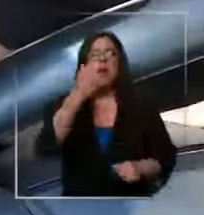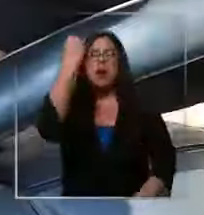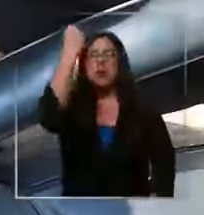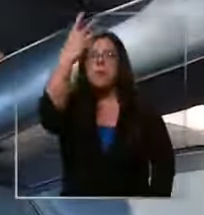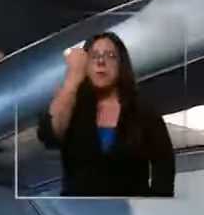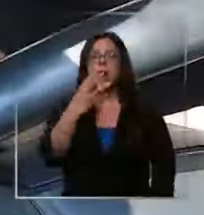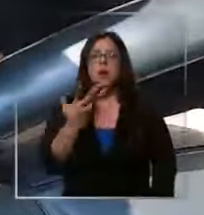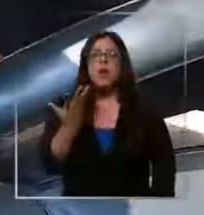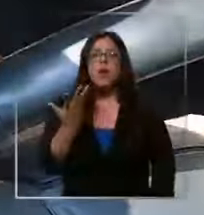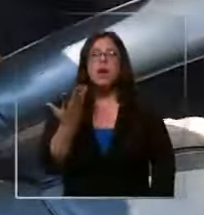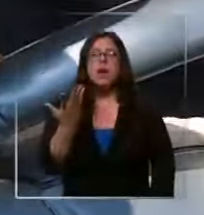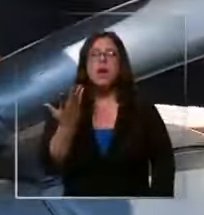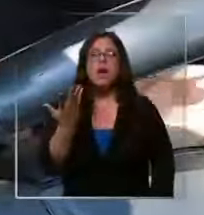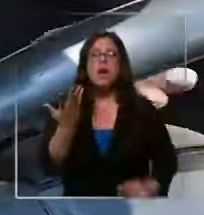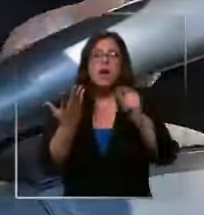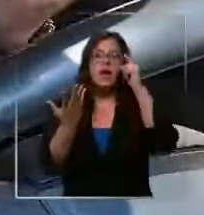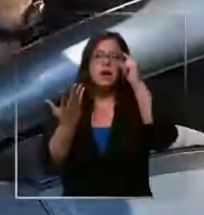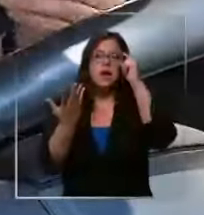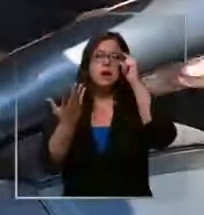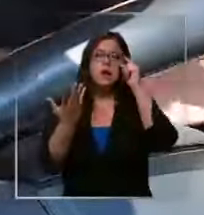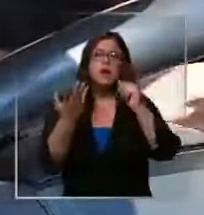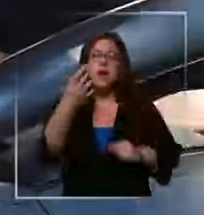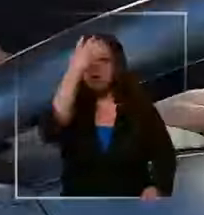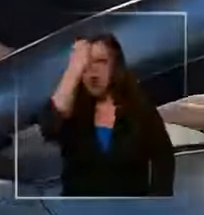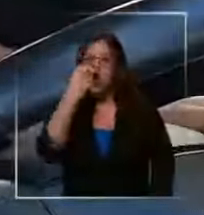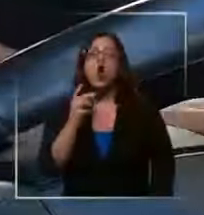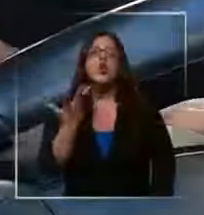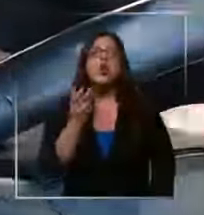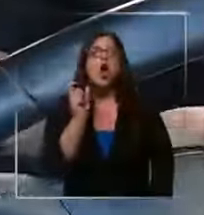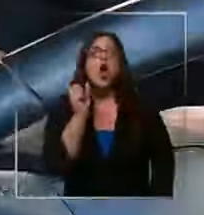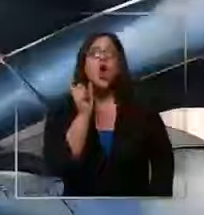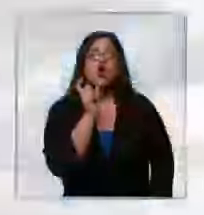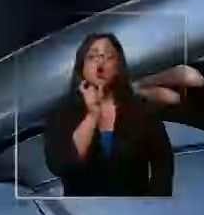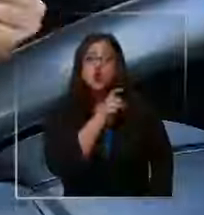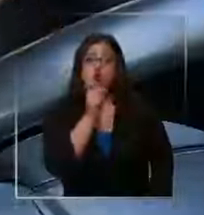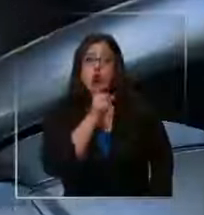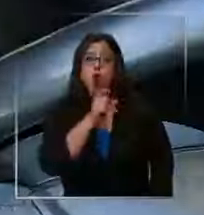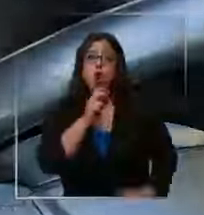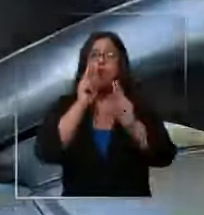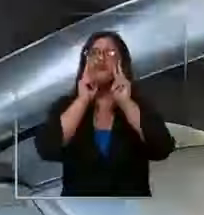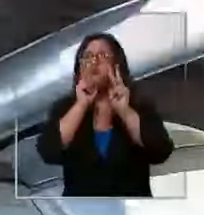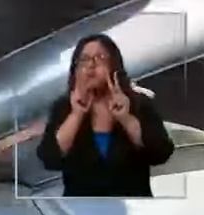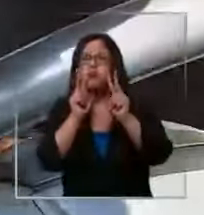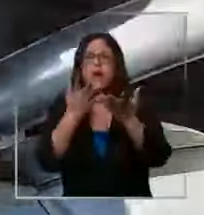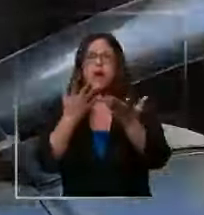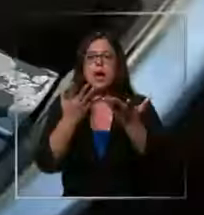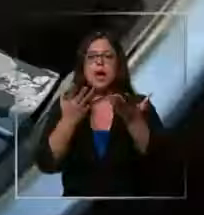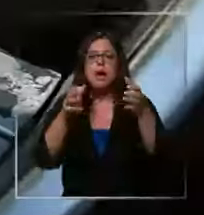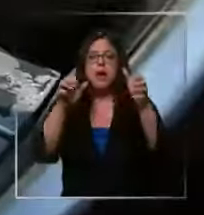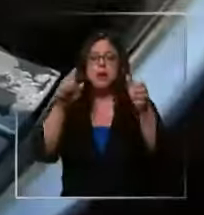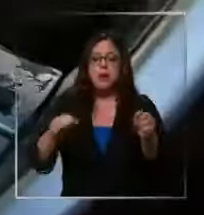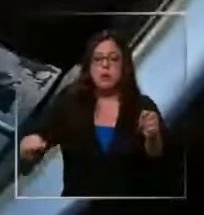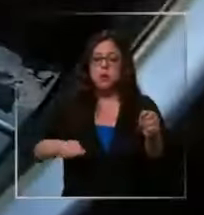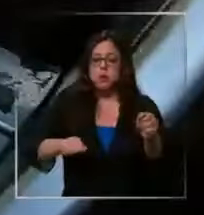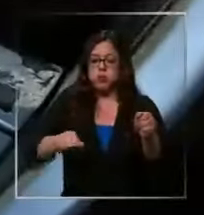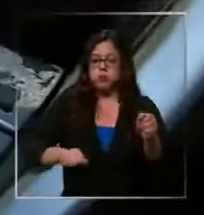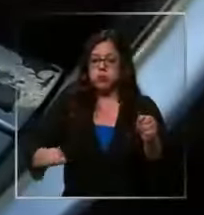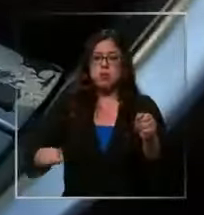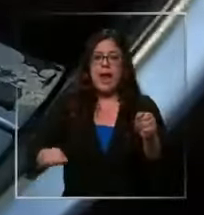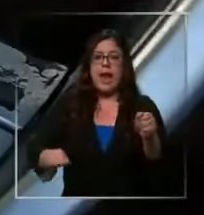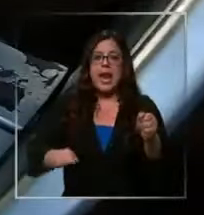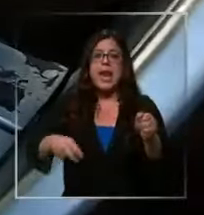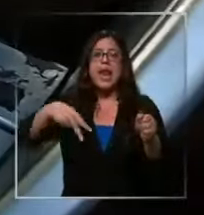vez de poner el neutro, es ir bajando. dejar de acelerar. Gasto mucho menos ahora con la marcha,